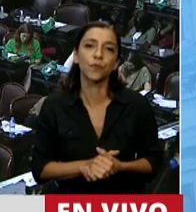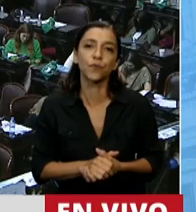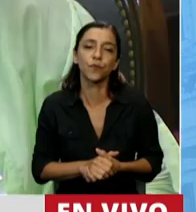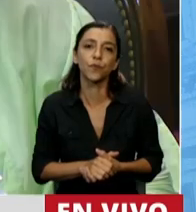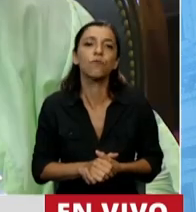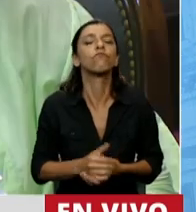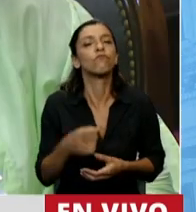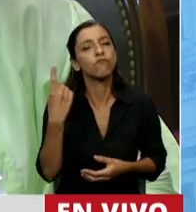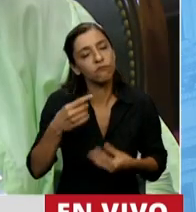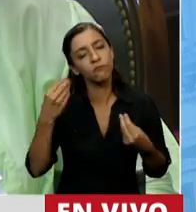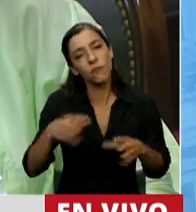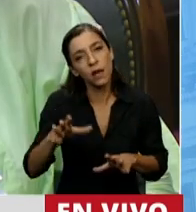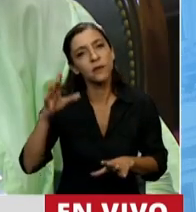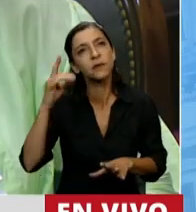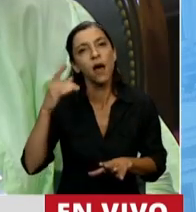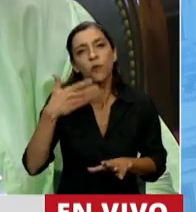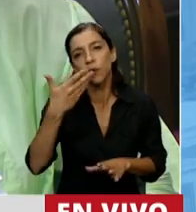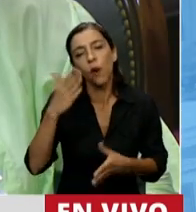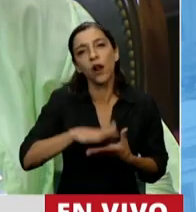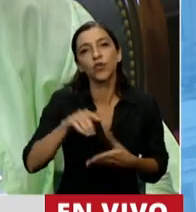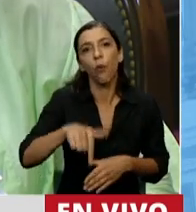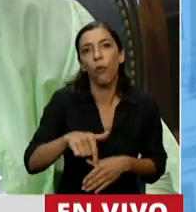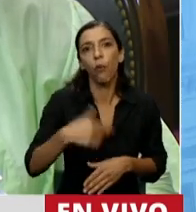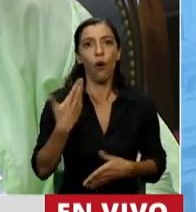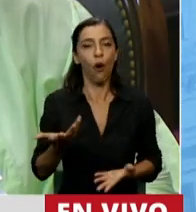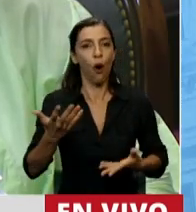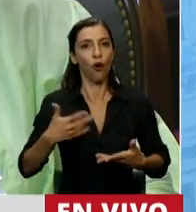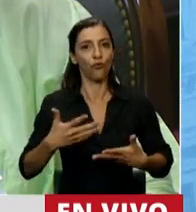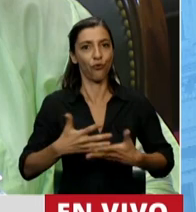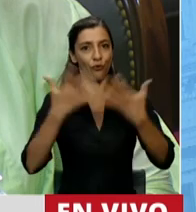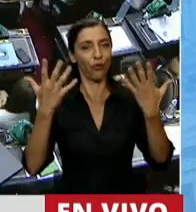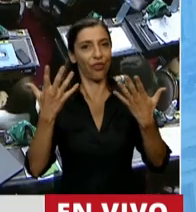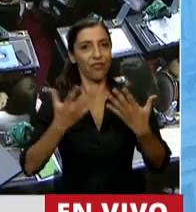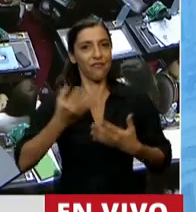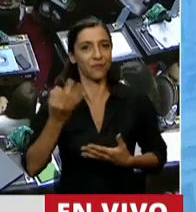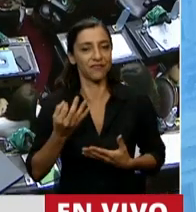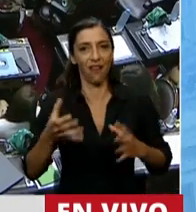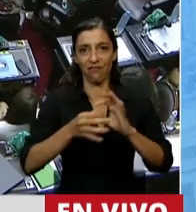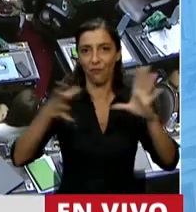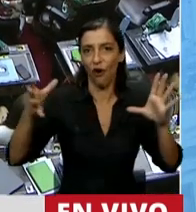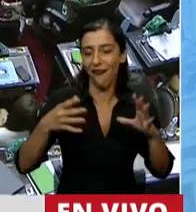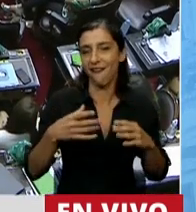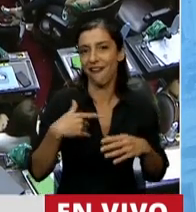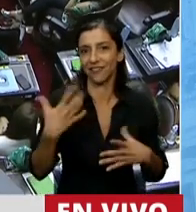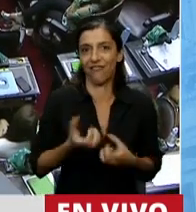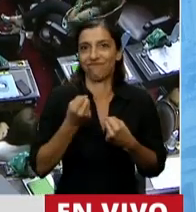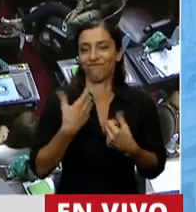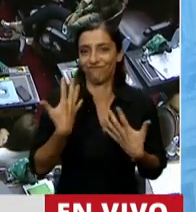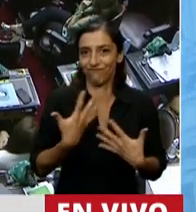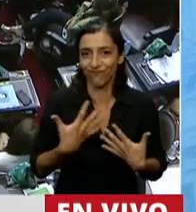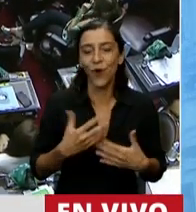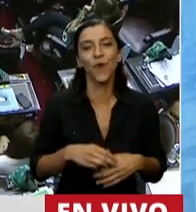aniversario de vida democrática en la Argentina, no podemos menos que rendir un homenaje